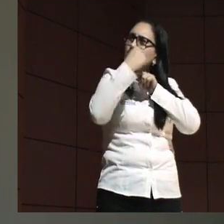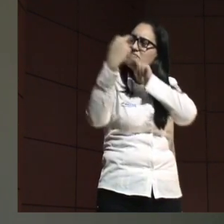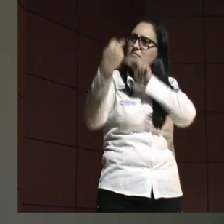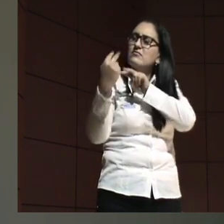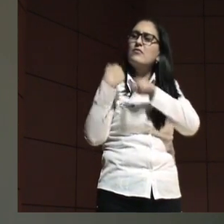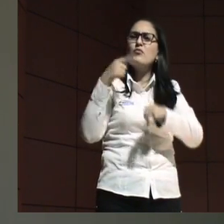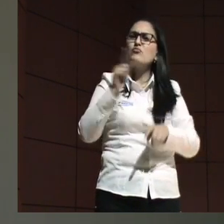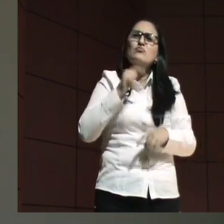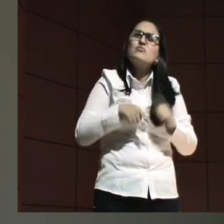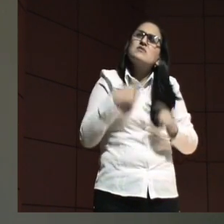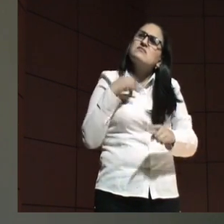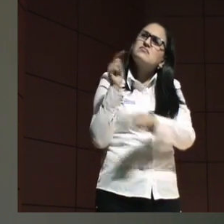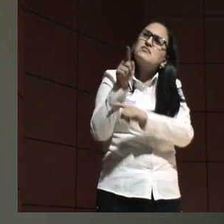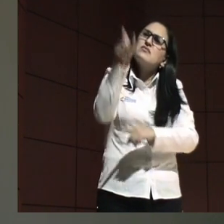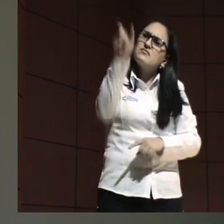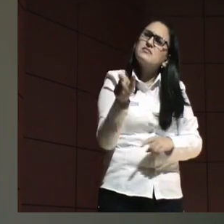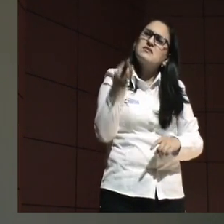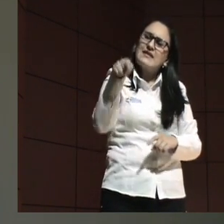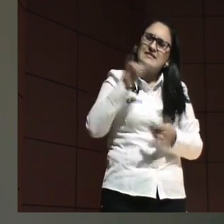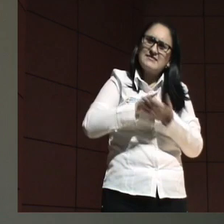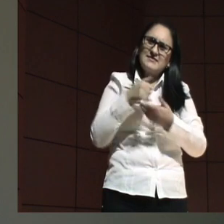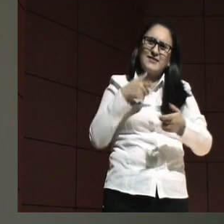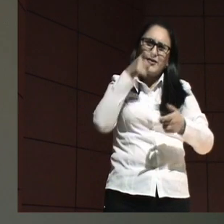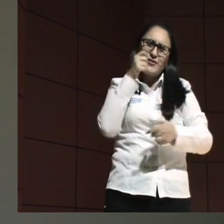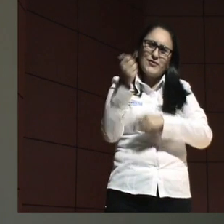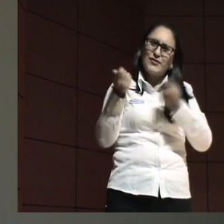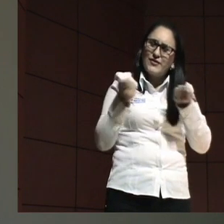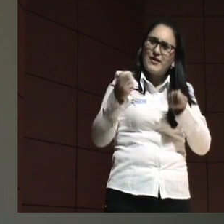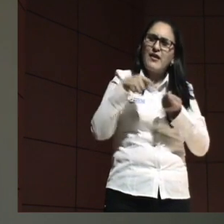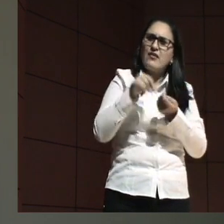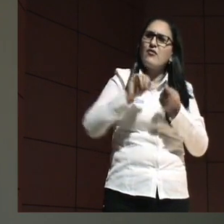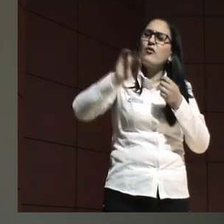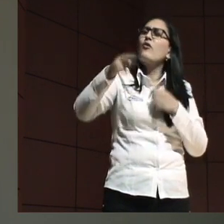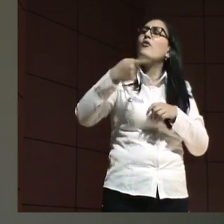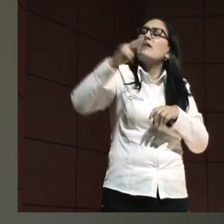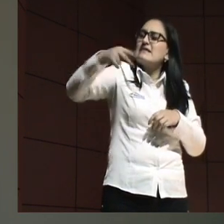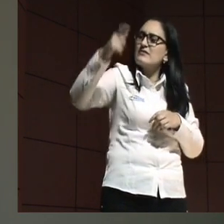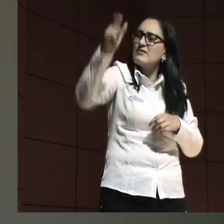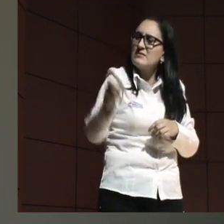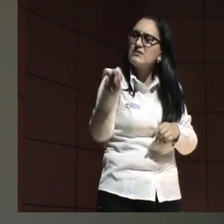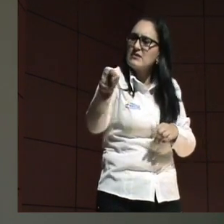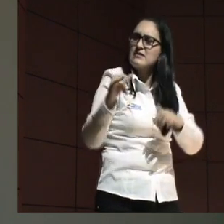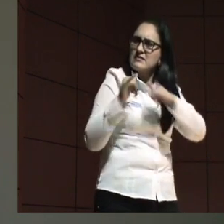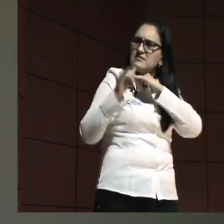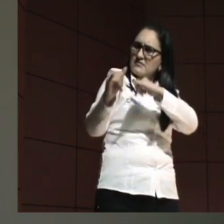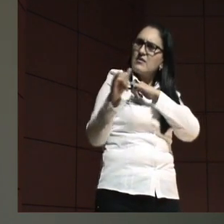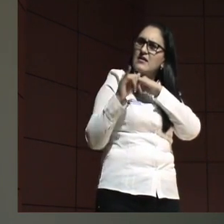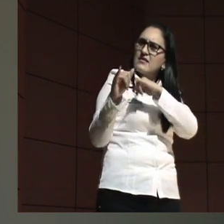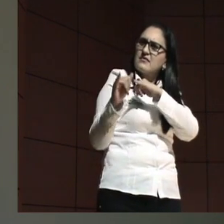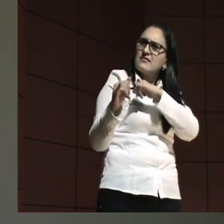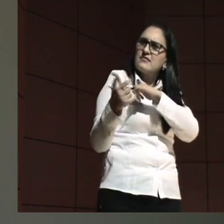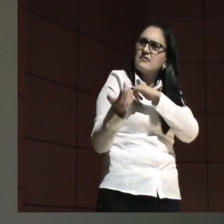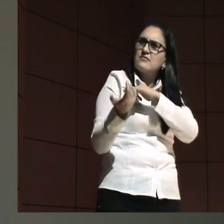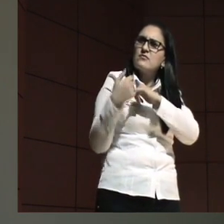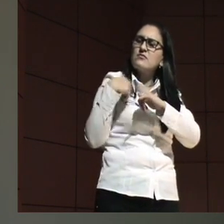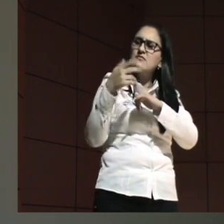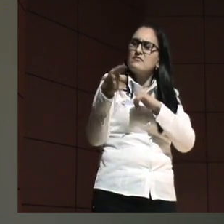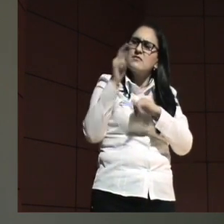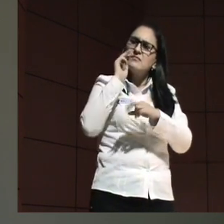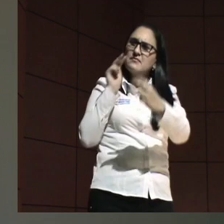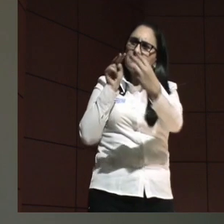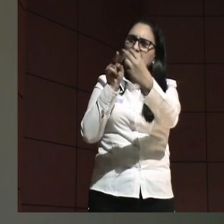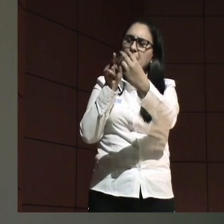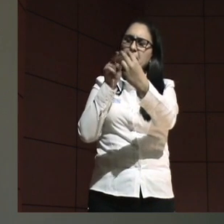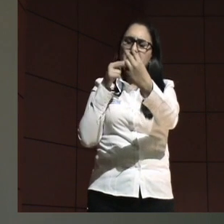yo porque no puedo decir que este control es otro igual a mí, porque si me miro en él no me encuentro,